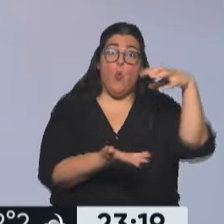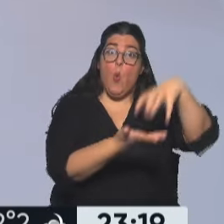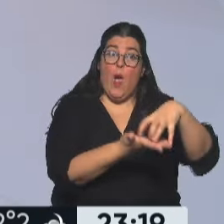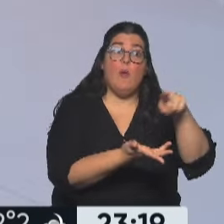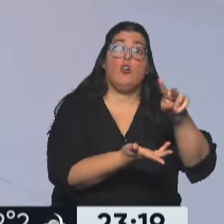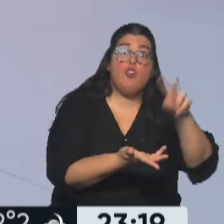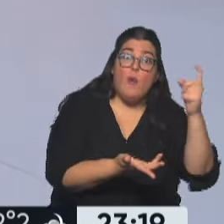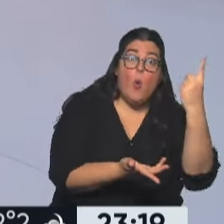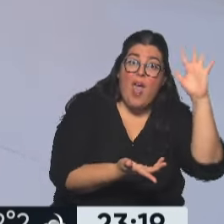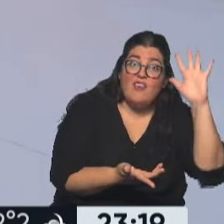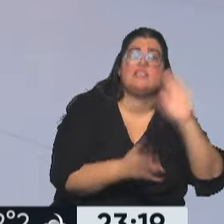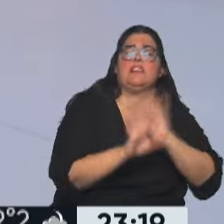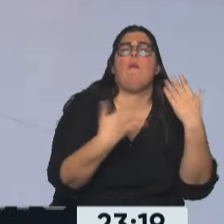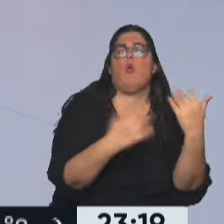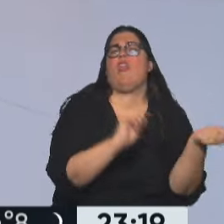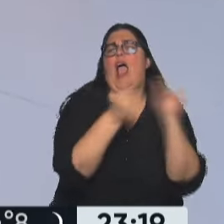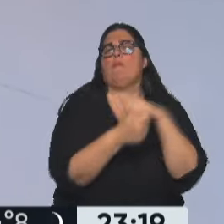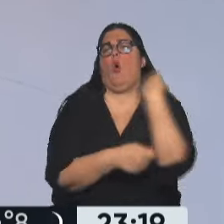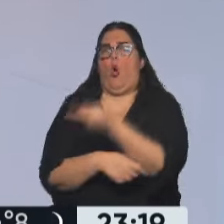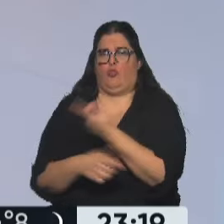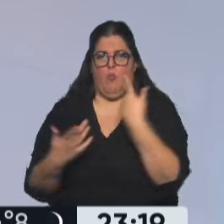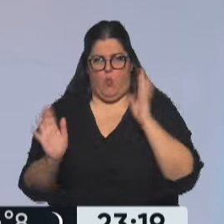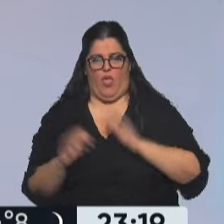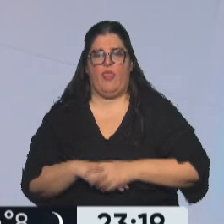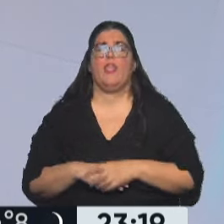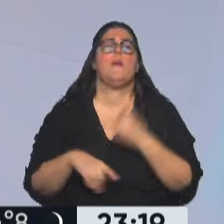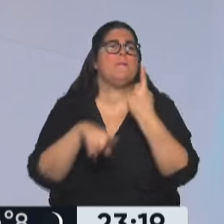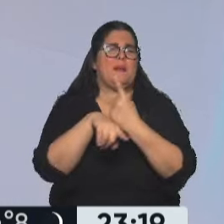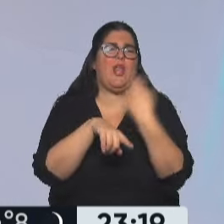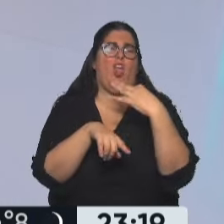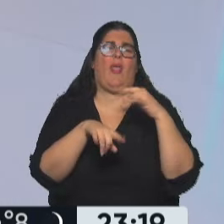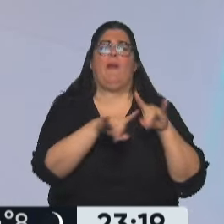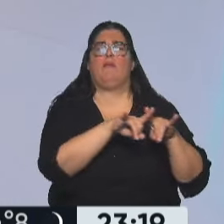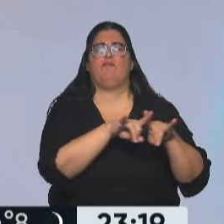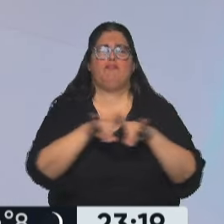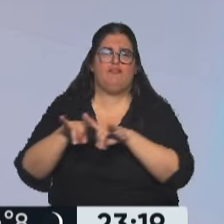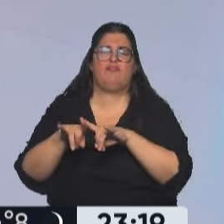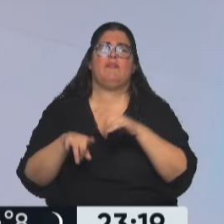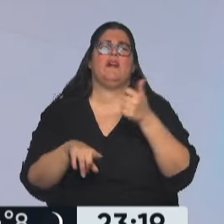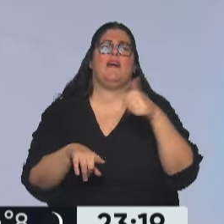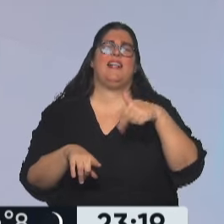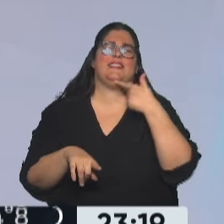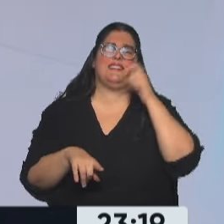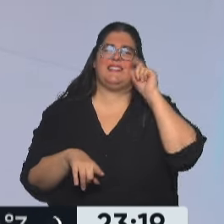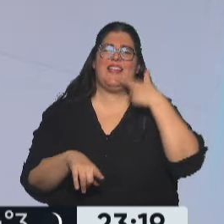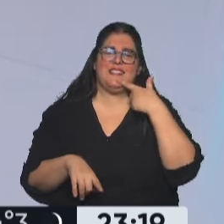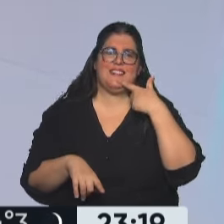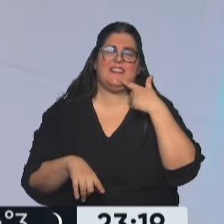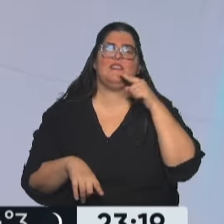viendo en pantalla. El primer paso es ingresar a ANSES. Para eso podés hacerlo mediante www